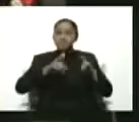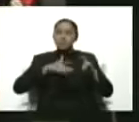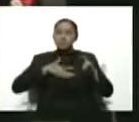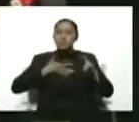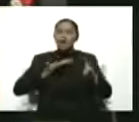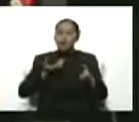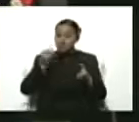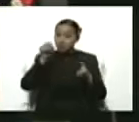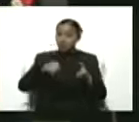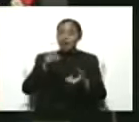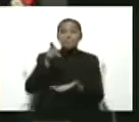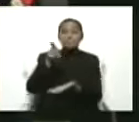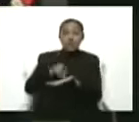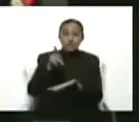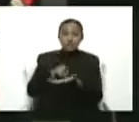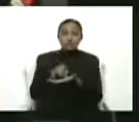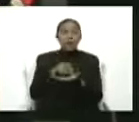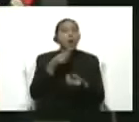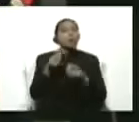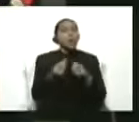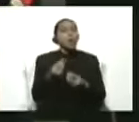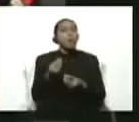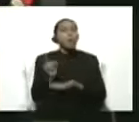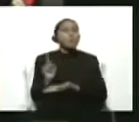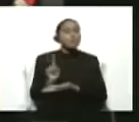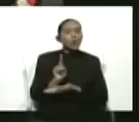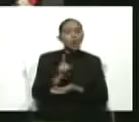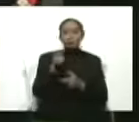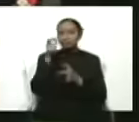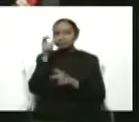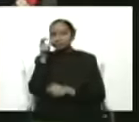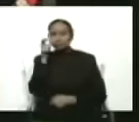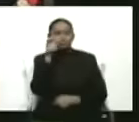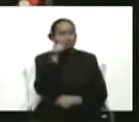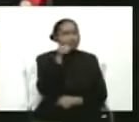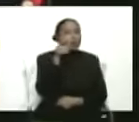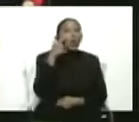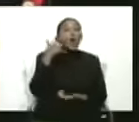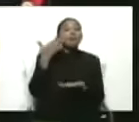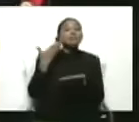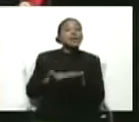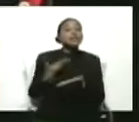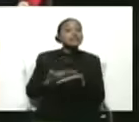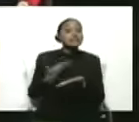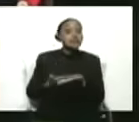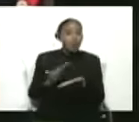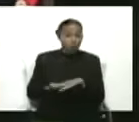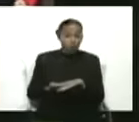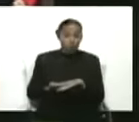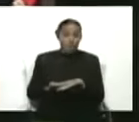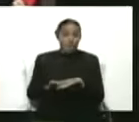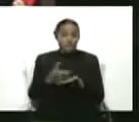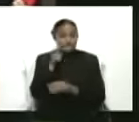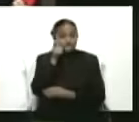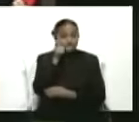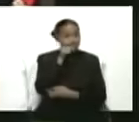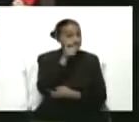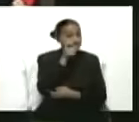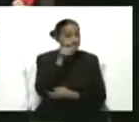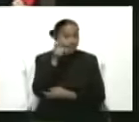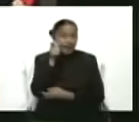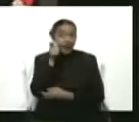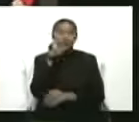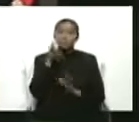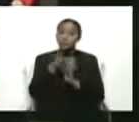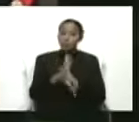y pueden contactar ellos mismos la fuerza